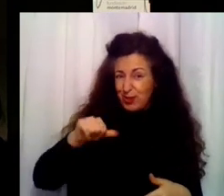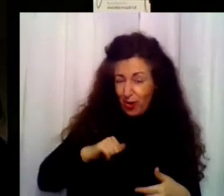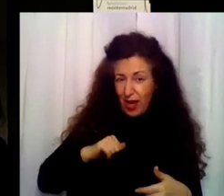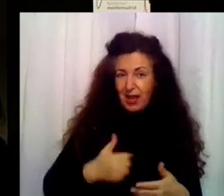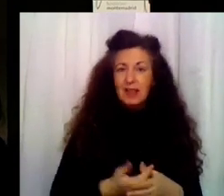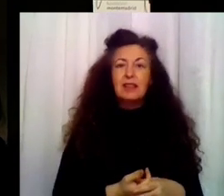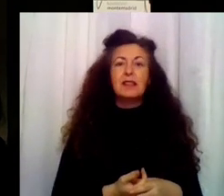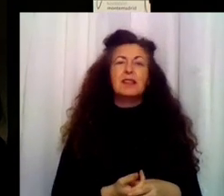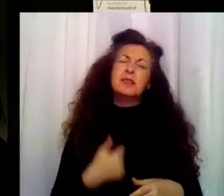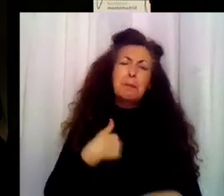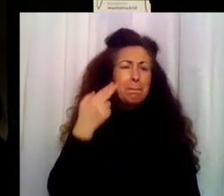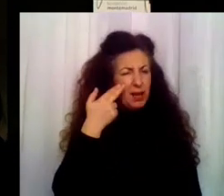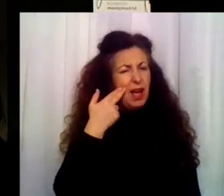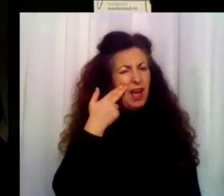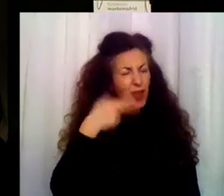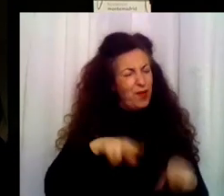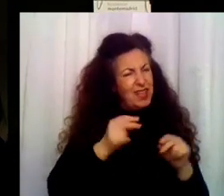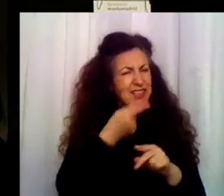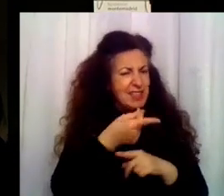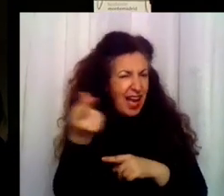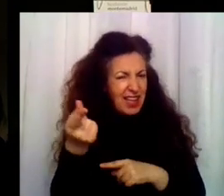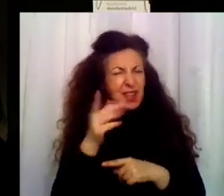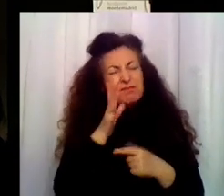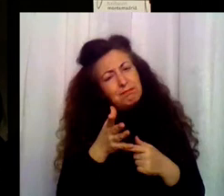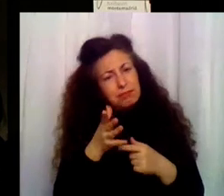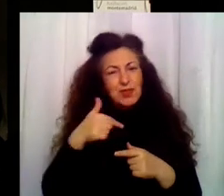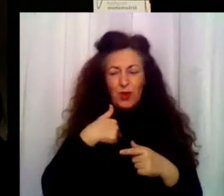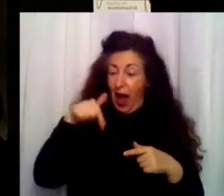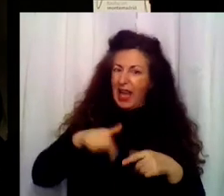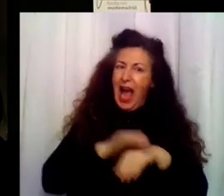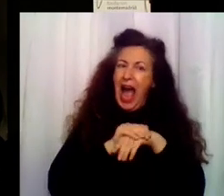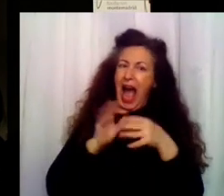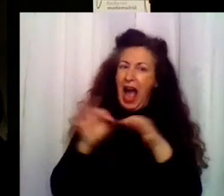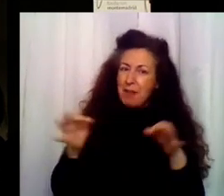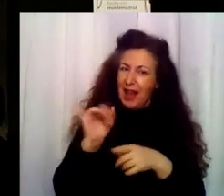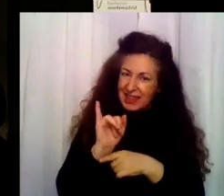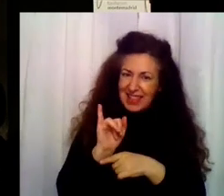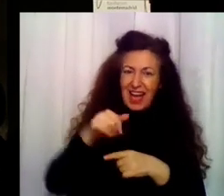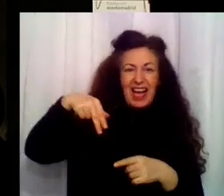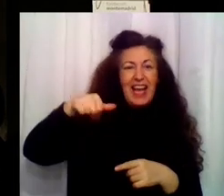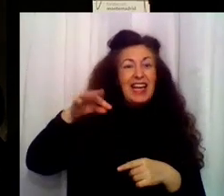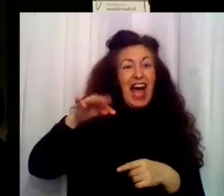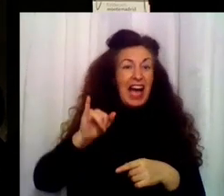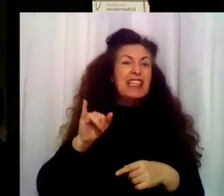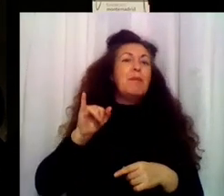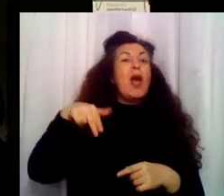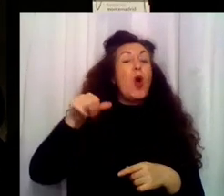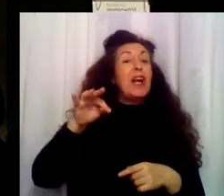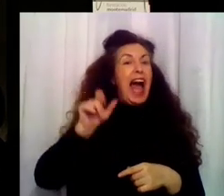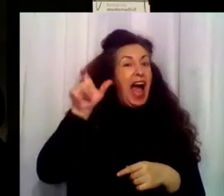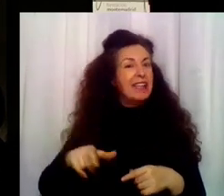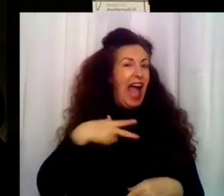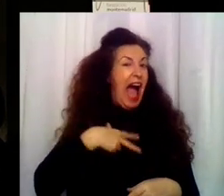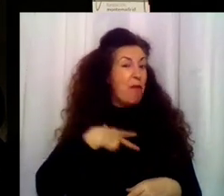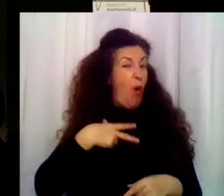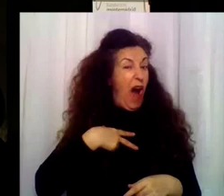tú no quieres, ¿eh? Ya, me da miedo salir. Aquí tenía amigas. La Nati, por ejemplo. La Nati, pero la Nati es abogada y cuando salga de